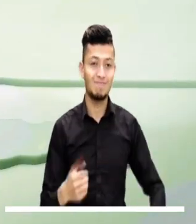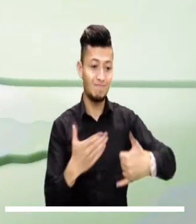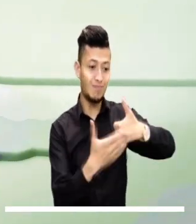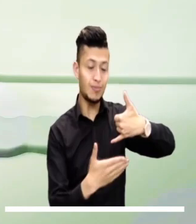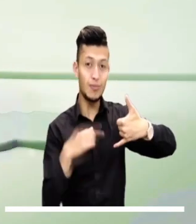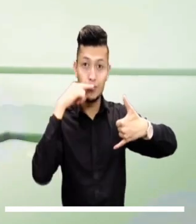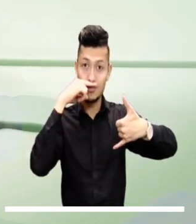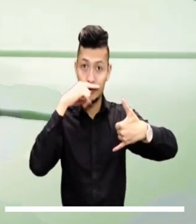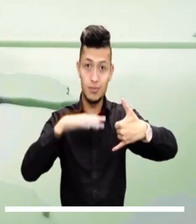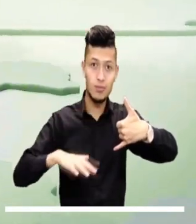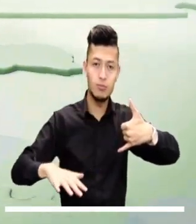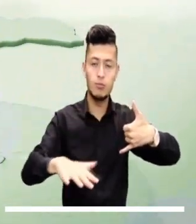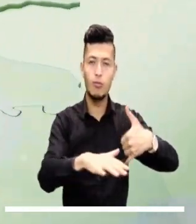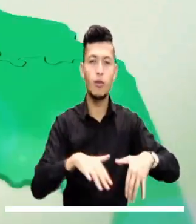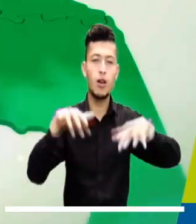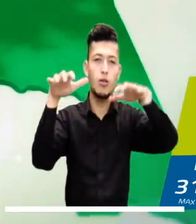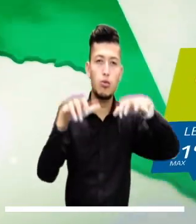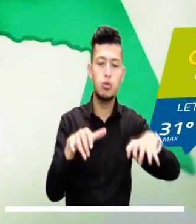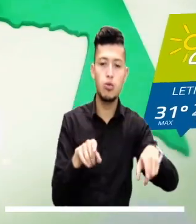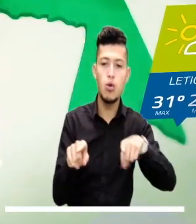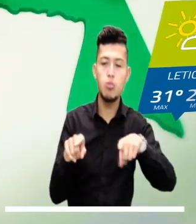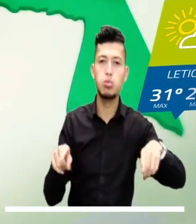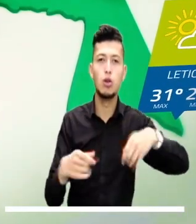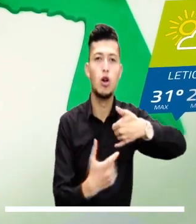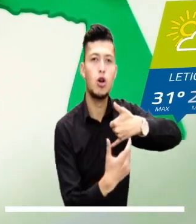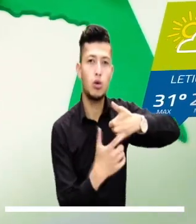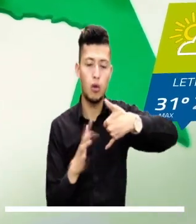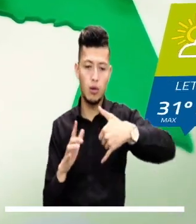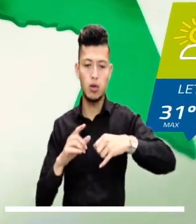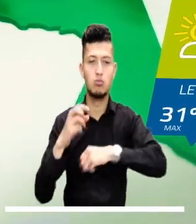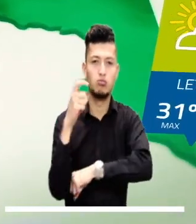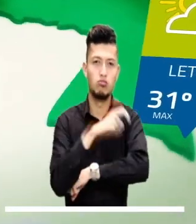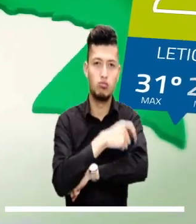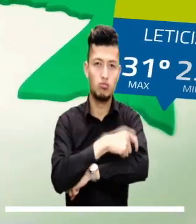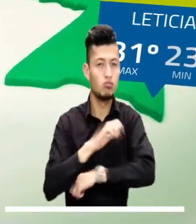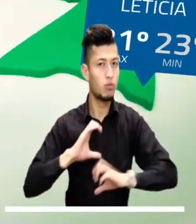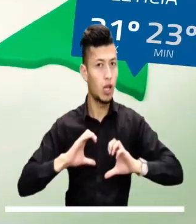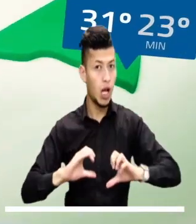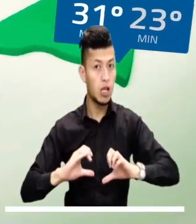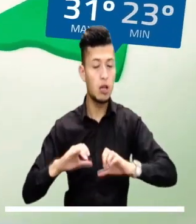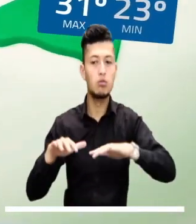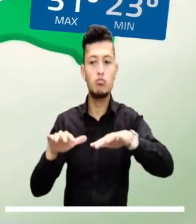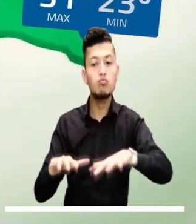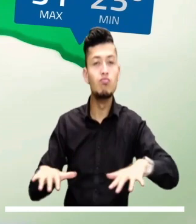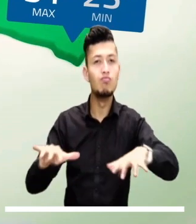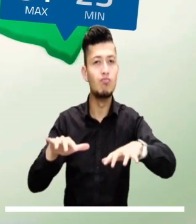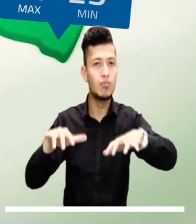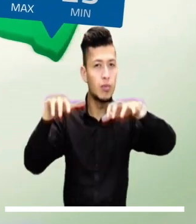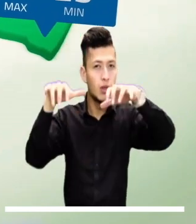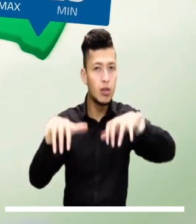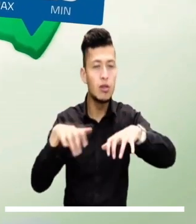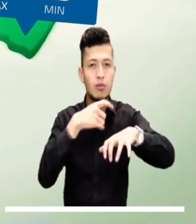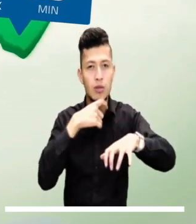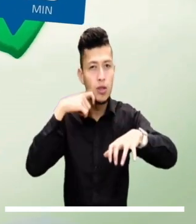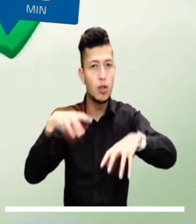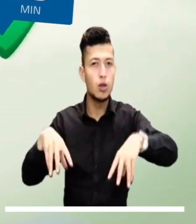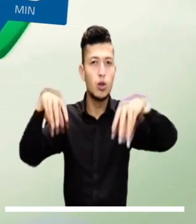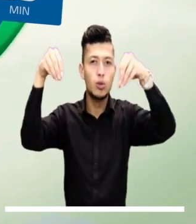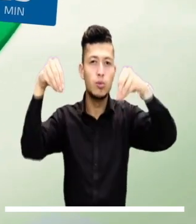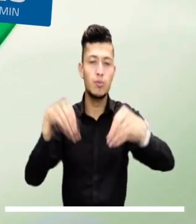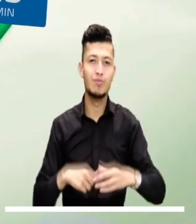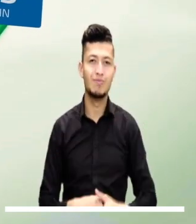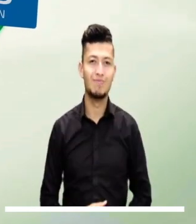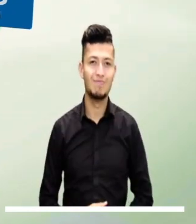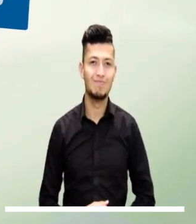Sobre la Amazonía se advierten lluvias ligeras en diferentes sectores de Guaviare, de Putumayo y de Caquetá. El resto de la región espera tiempo